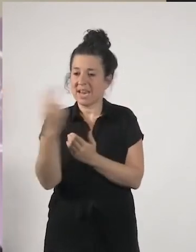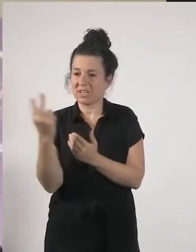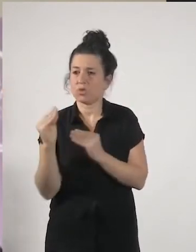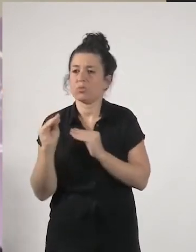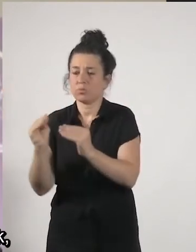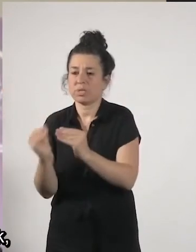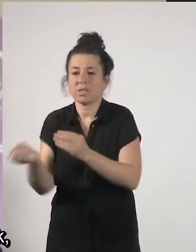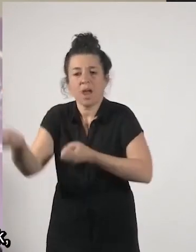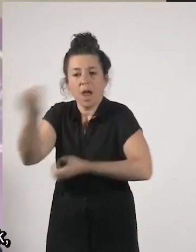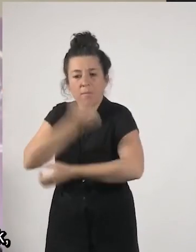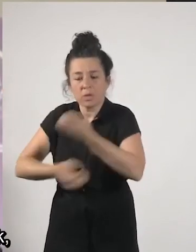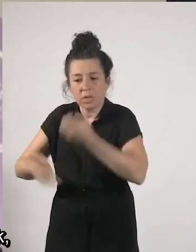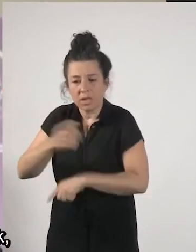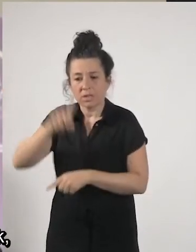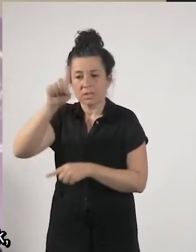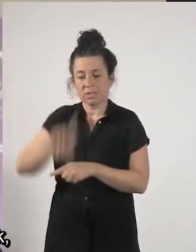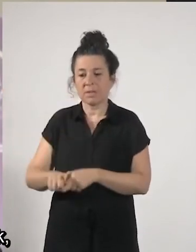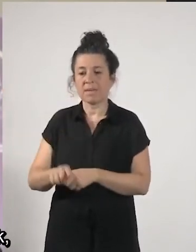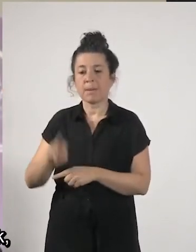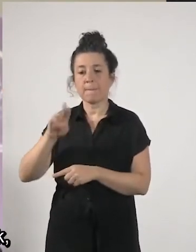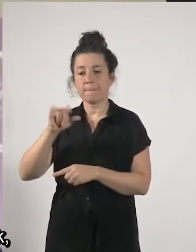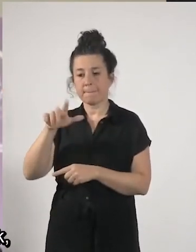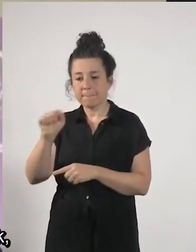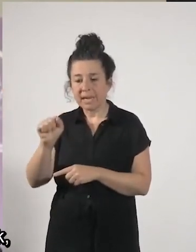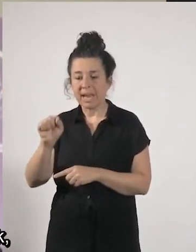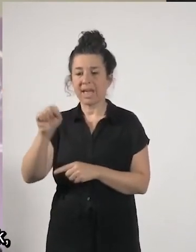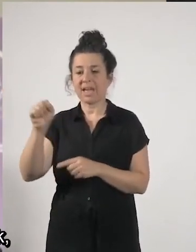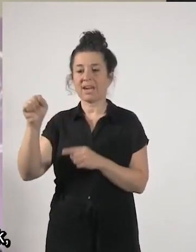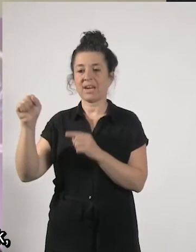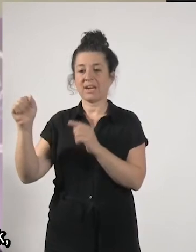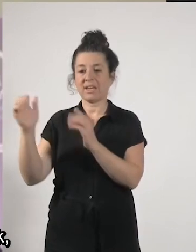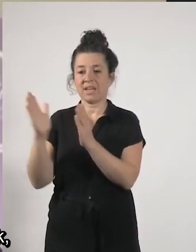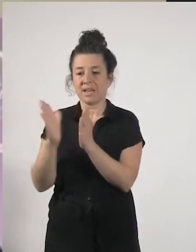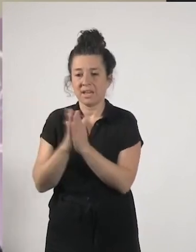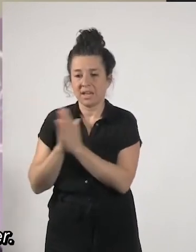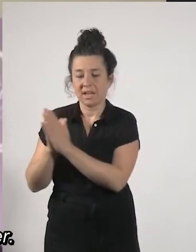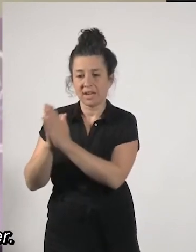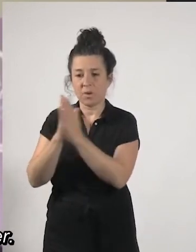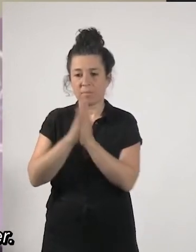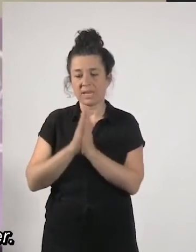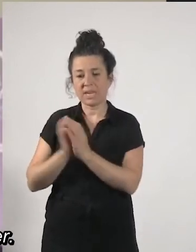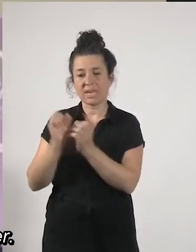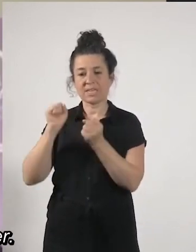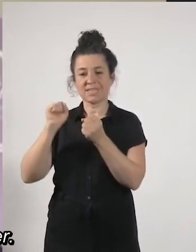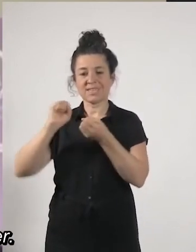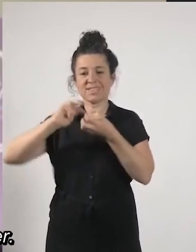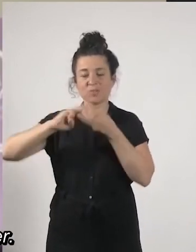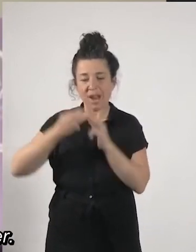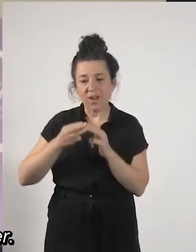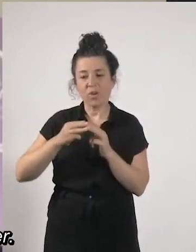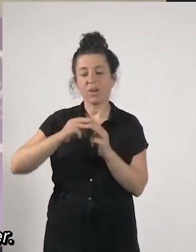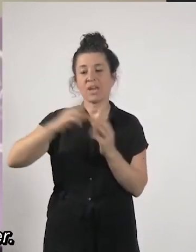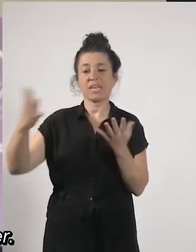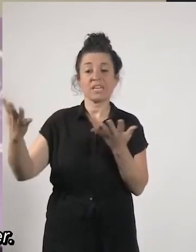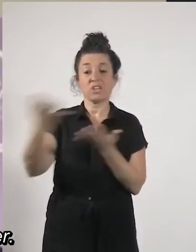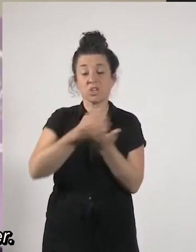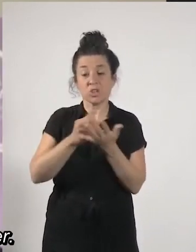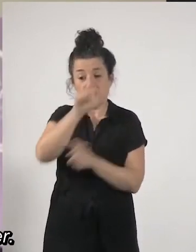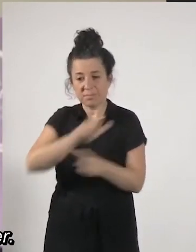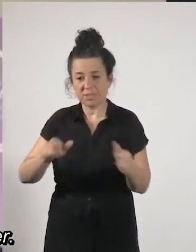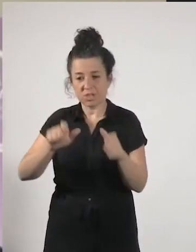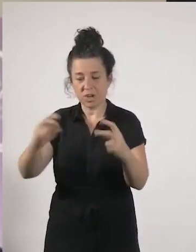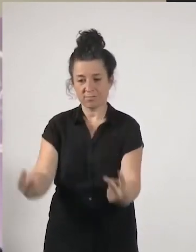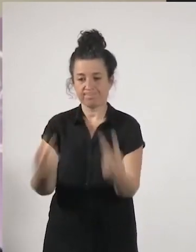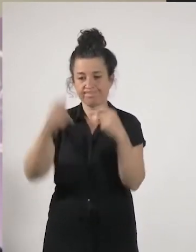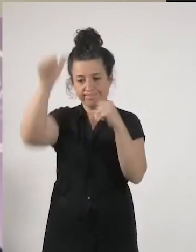aportaciones gracias también a Pilar a Miri a las compañeras de Euskal Gorrak así como a todas las personas que nos habéis seguido mil